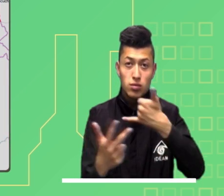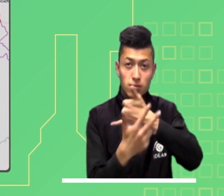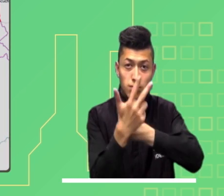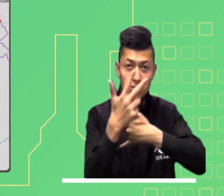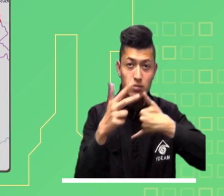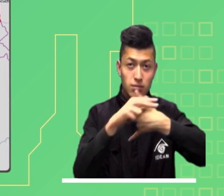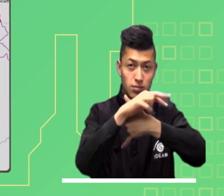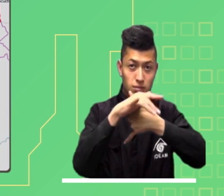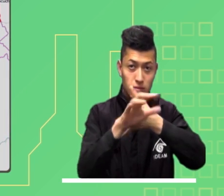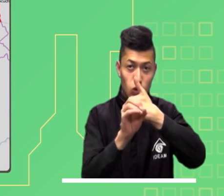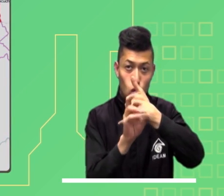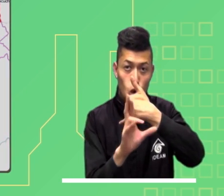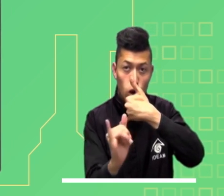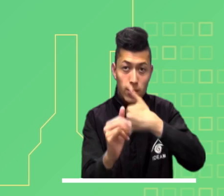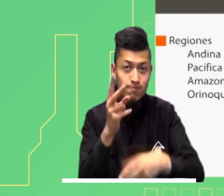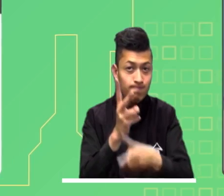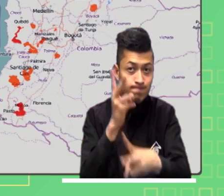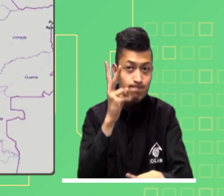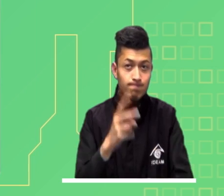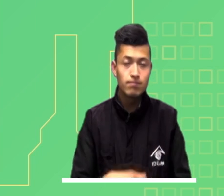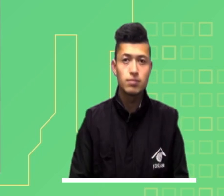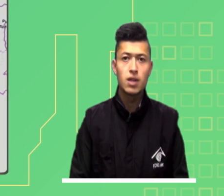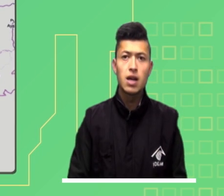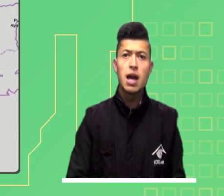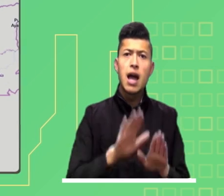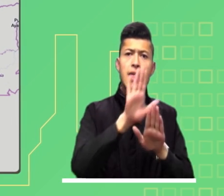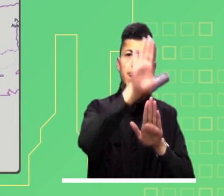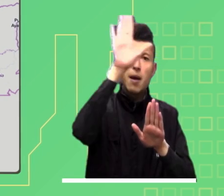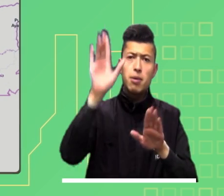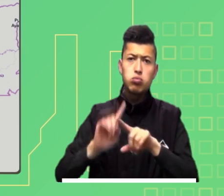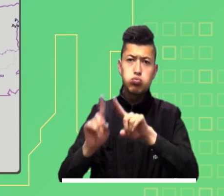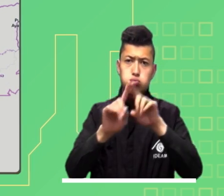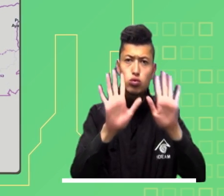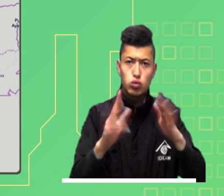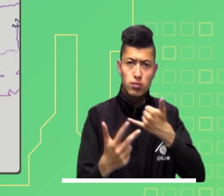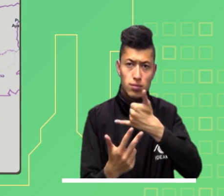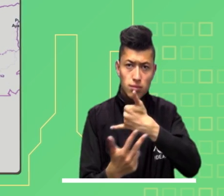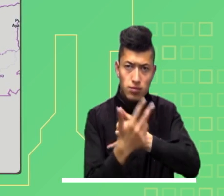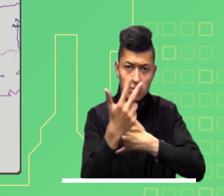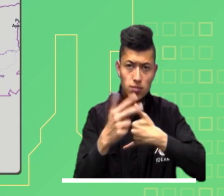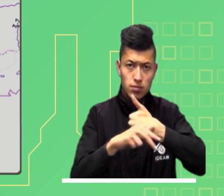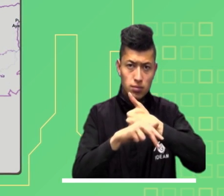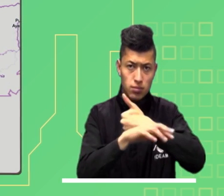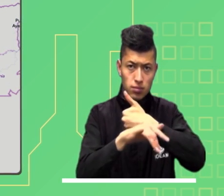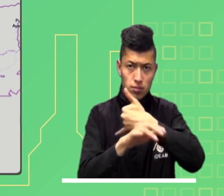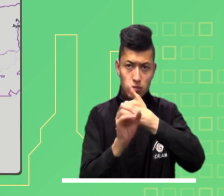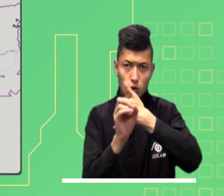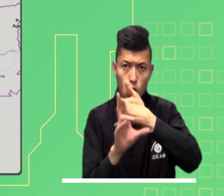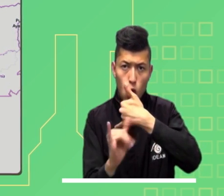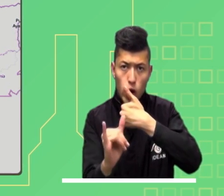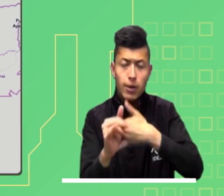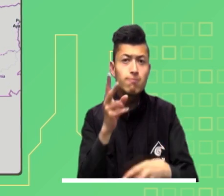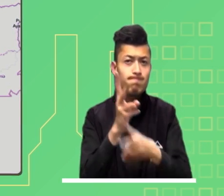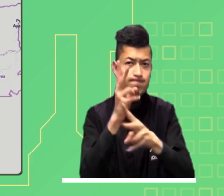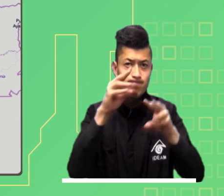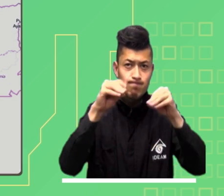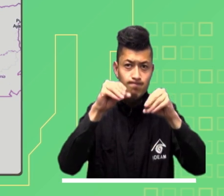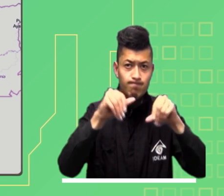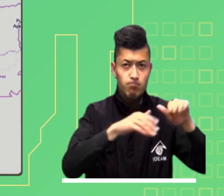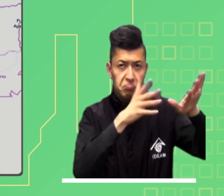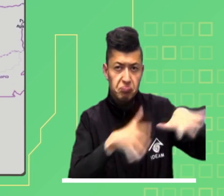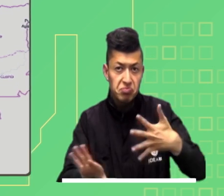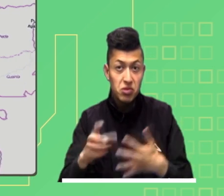incendios en las regiones Andina, Caribe y Orinoquía. Se recomienda precaución en diferentes departamentos de las regiones Andina, Pacífica y